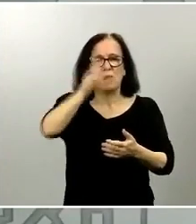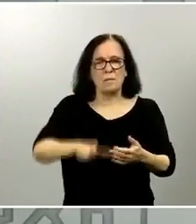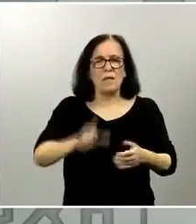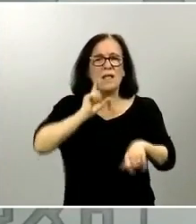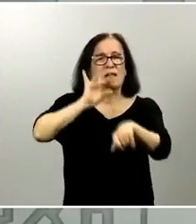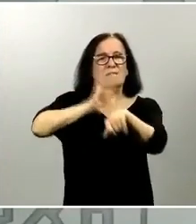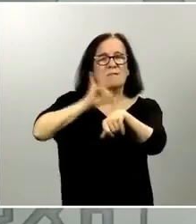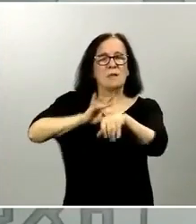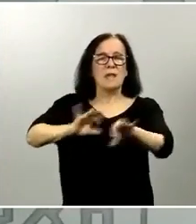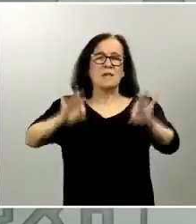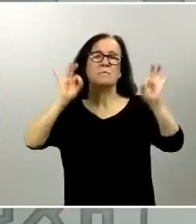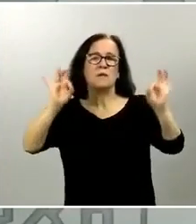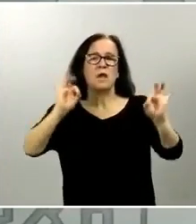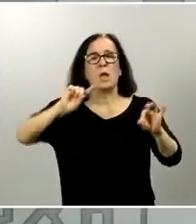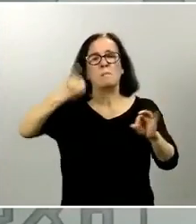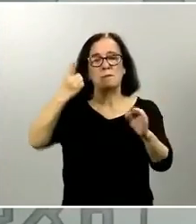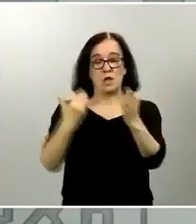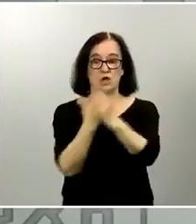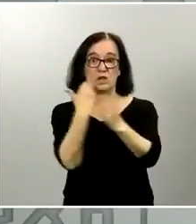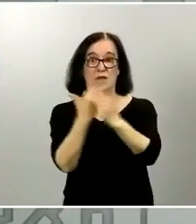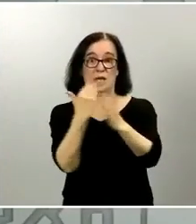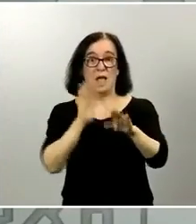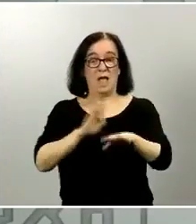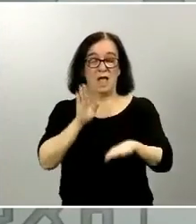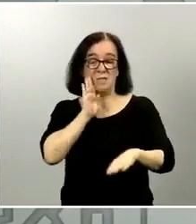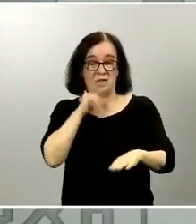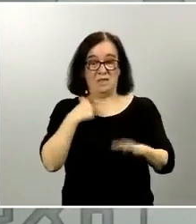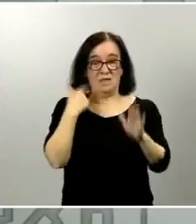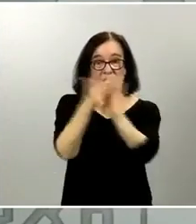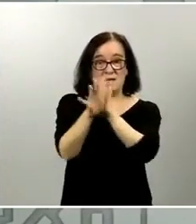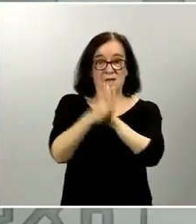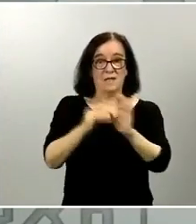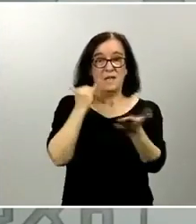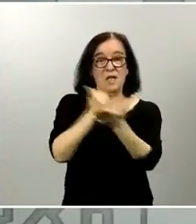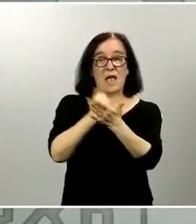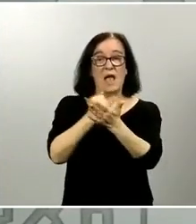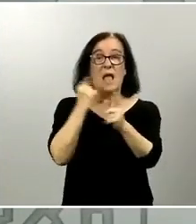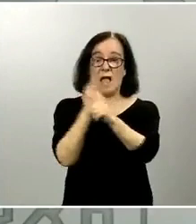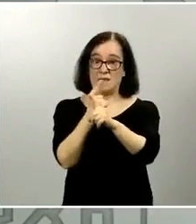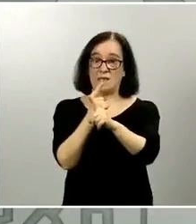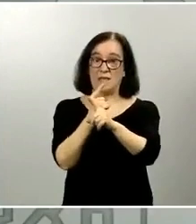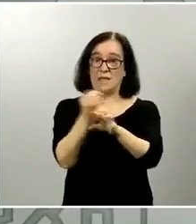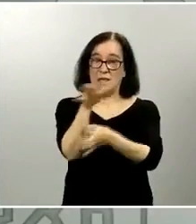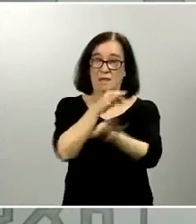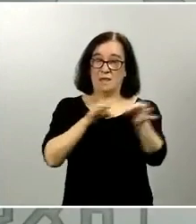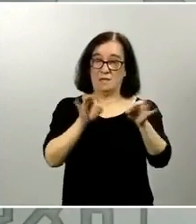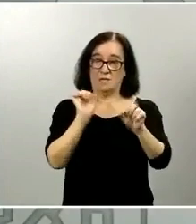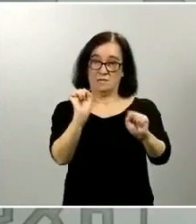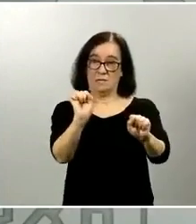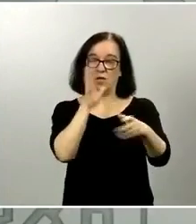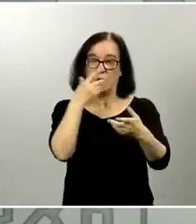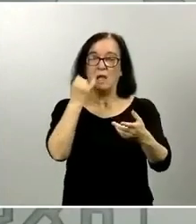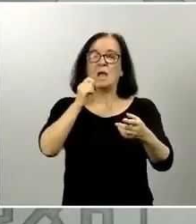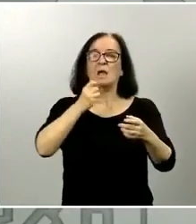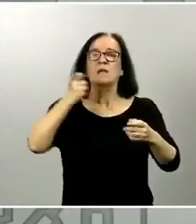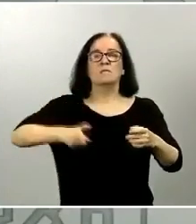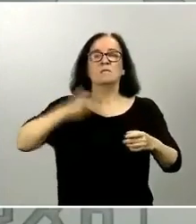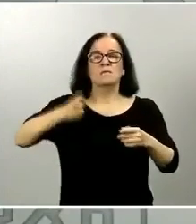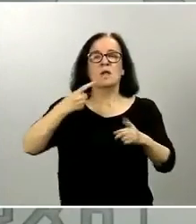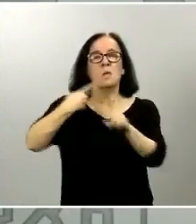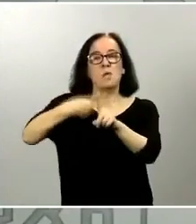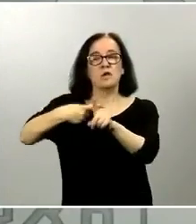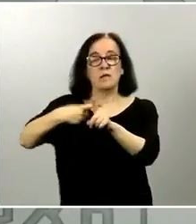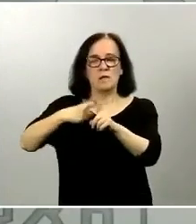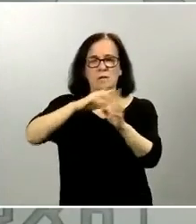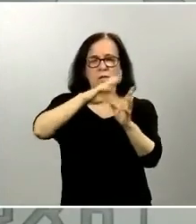especialmente en los primeros días porque como decía estos test de anticuerpos tardan unos días en ser positivos entonces toda esta cantidad